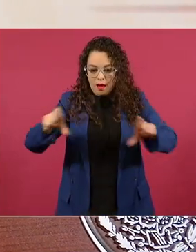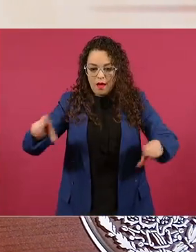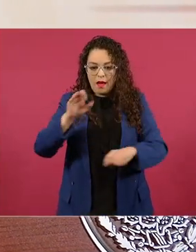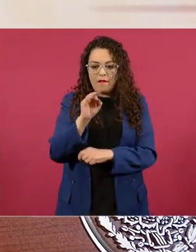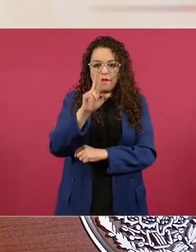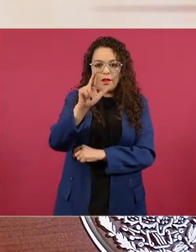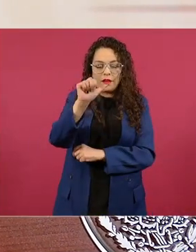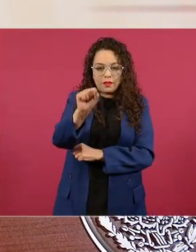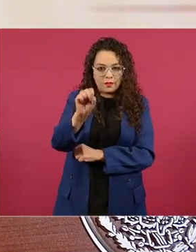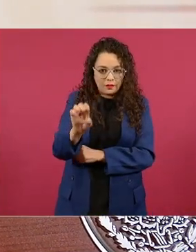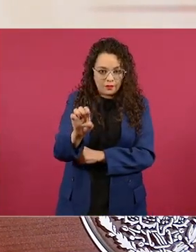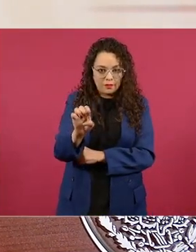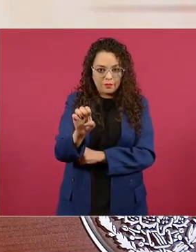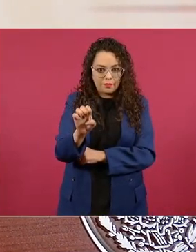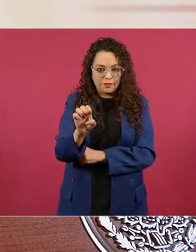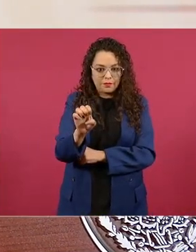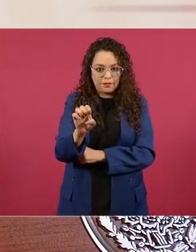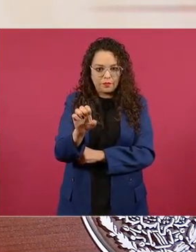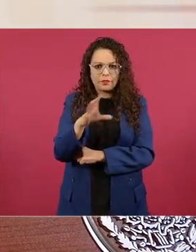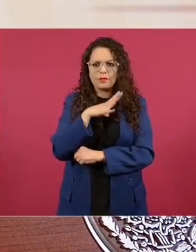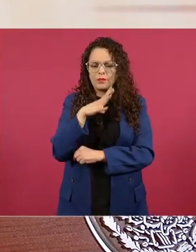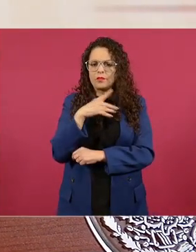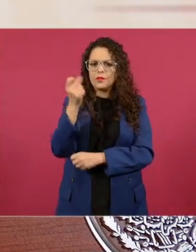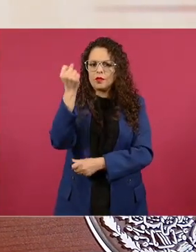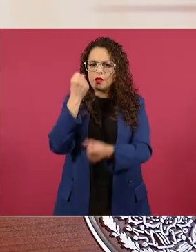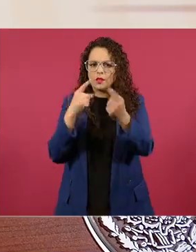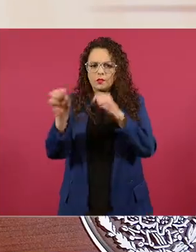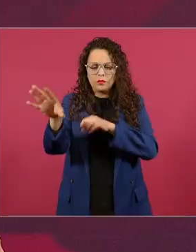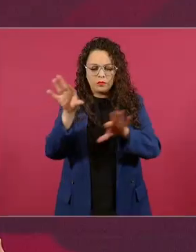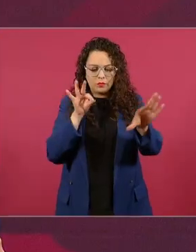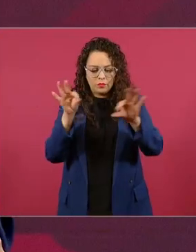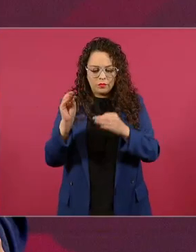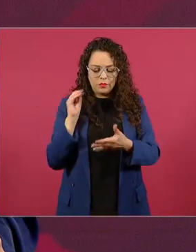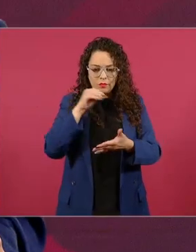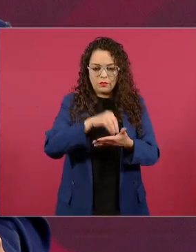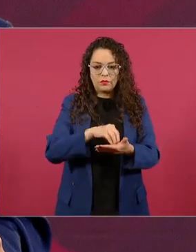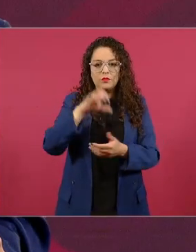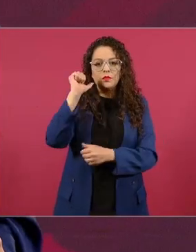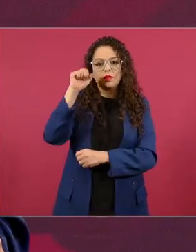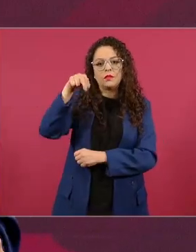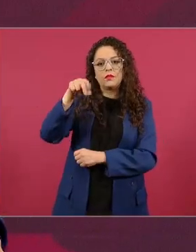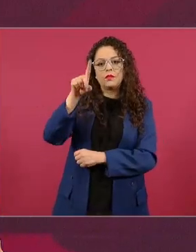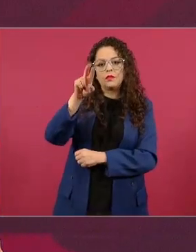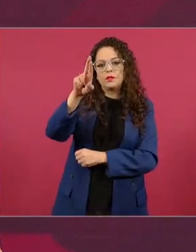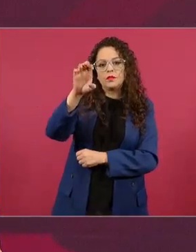hay una selección que hizo Andrés en Estroza